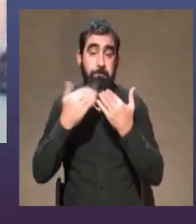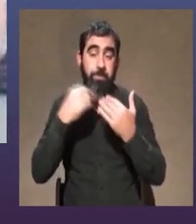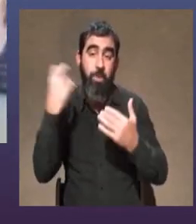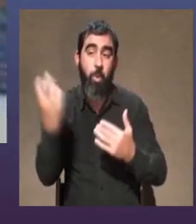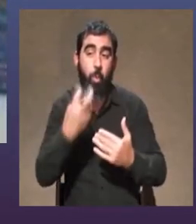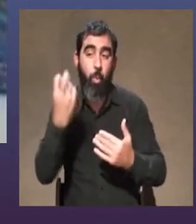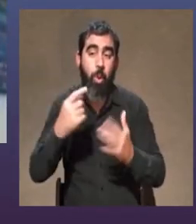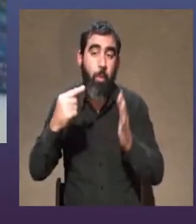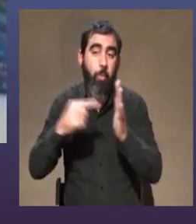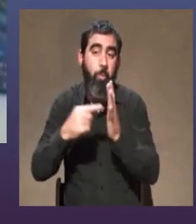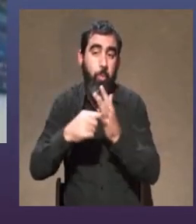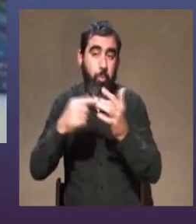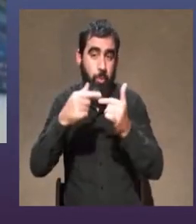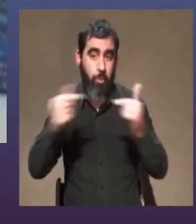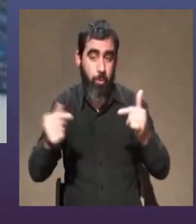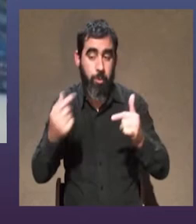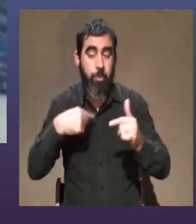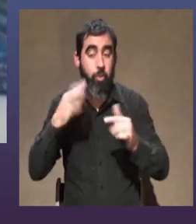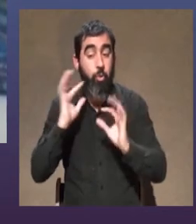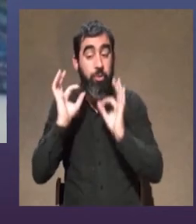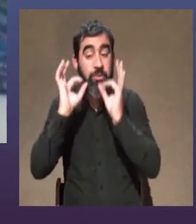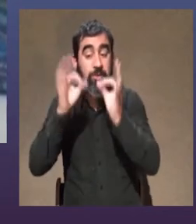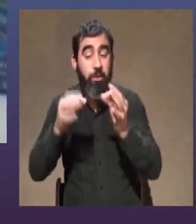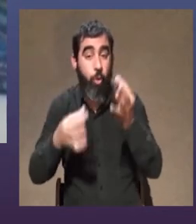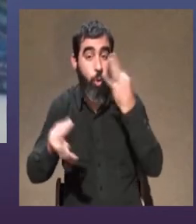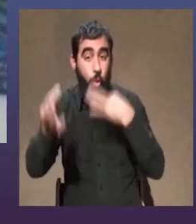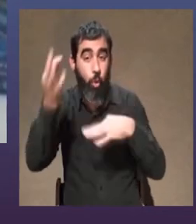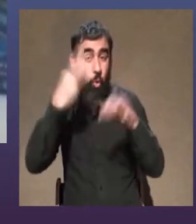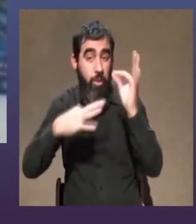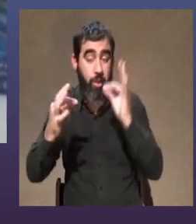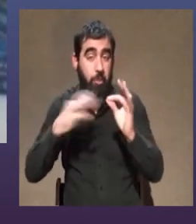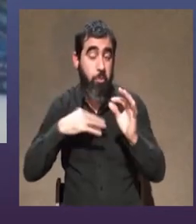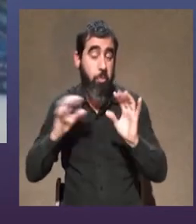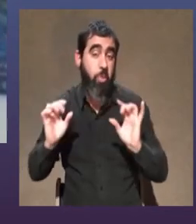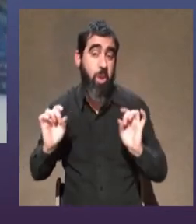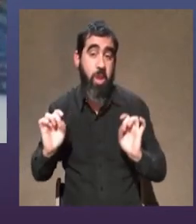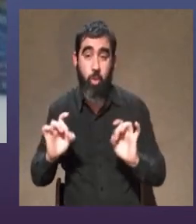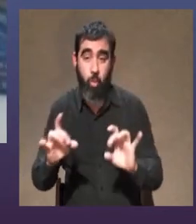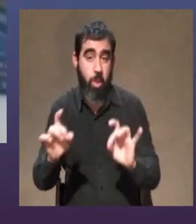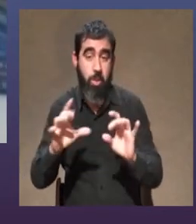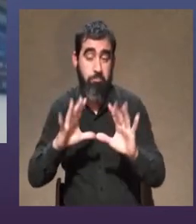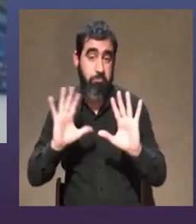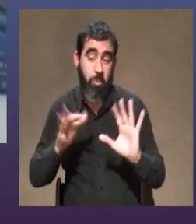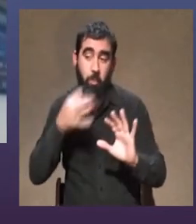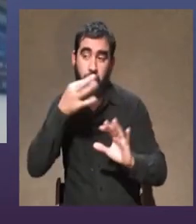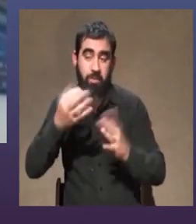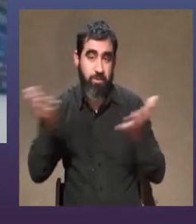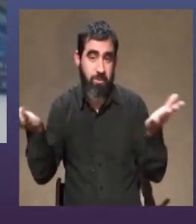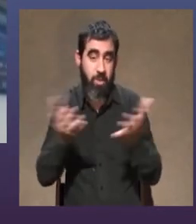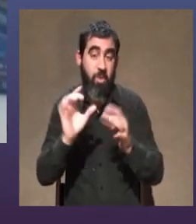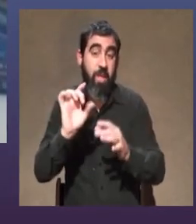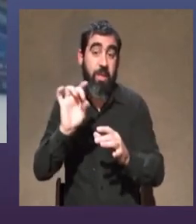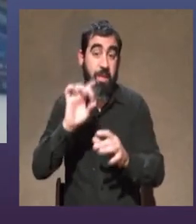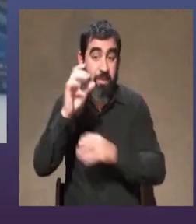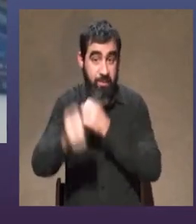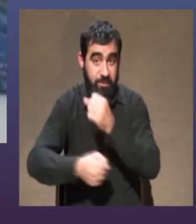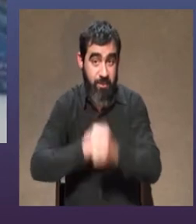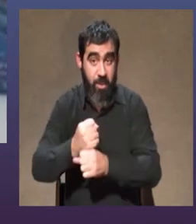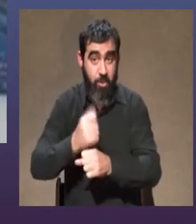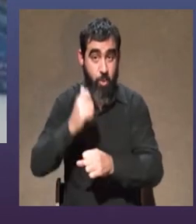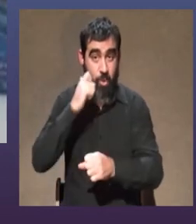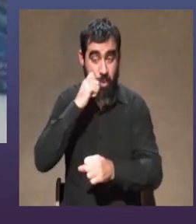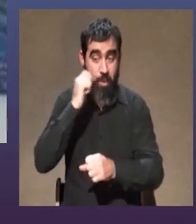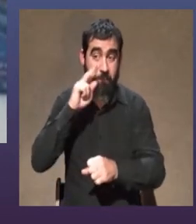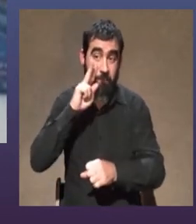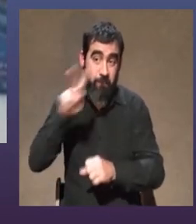algo en particular. Creo que mi llegada al teatro se dio de una forma muy natural, muy orgánica, como se dice ahora. A los 15 años veo un